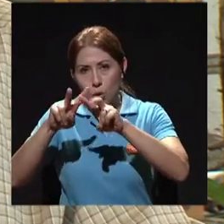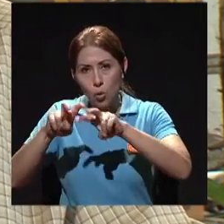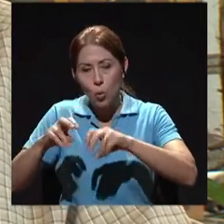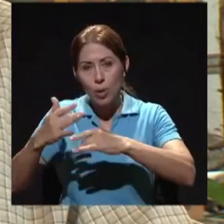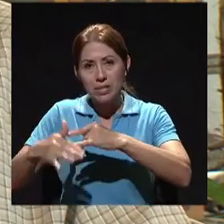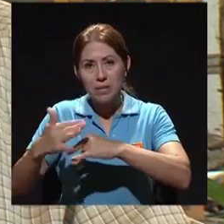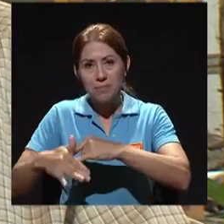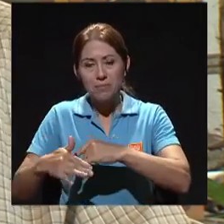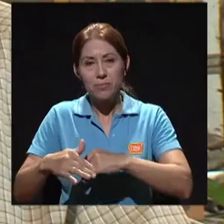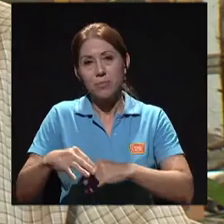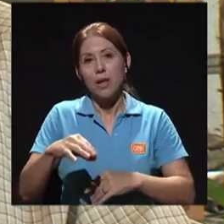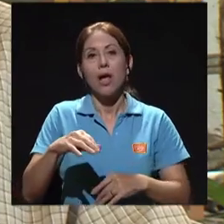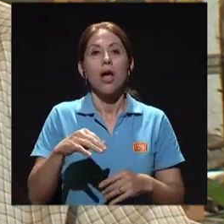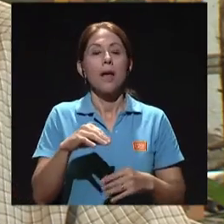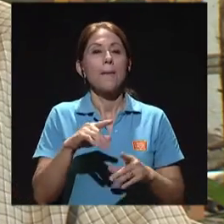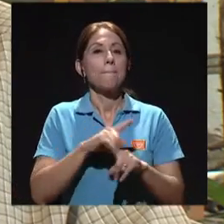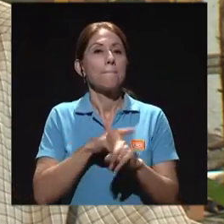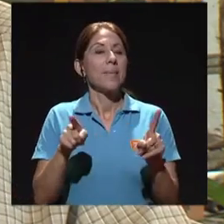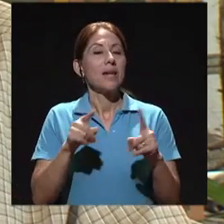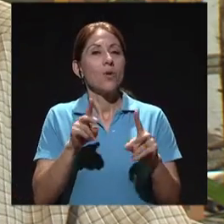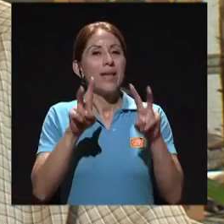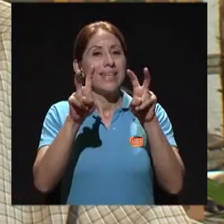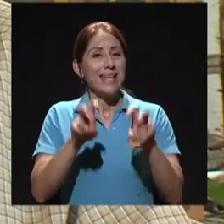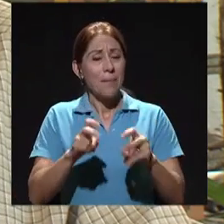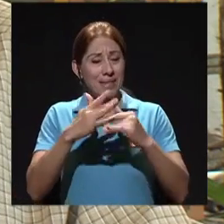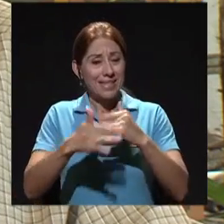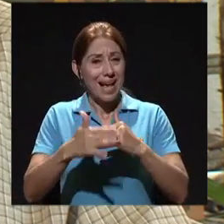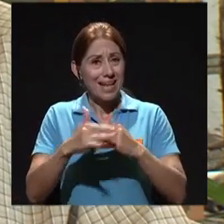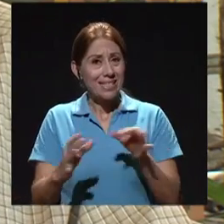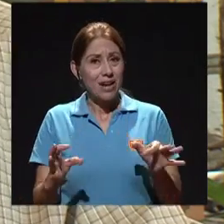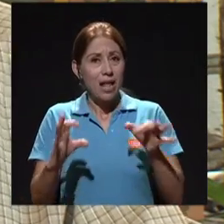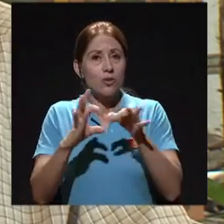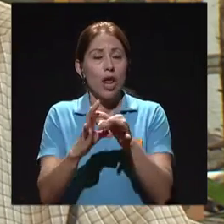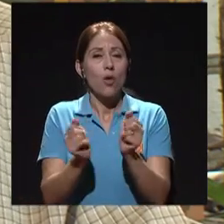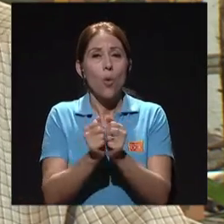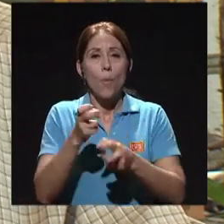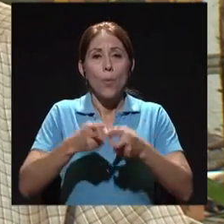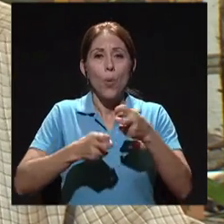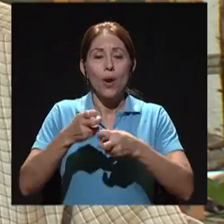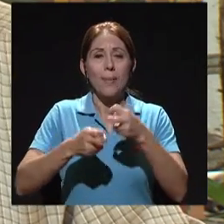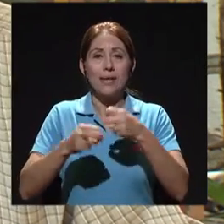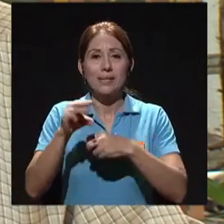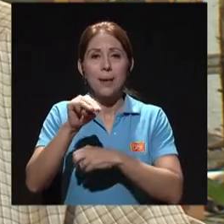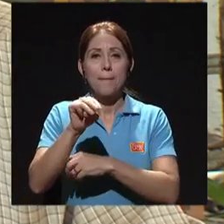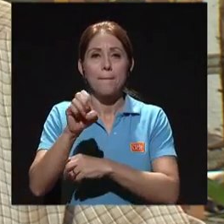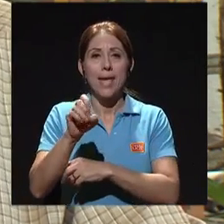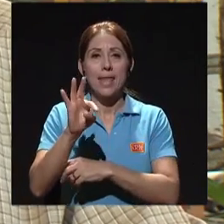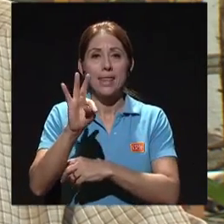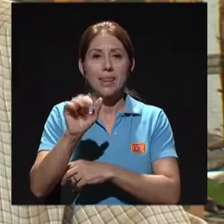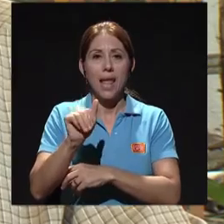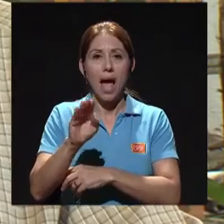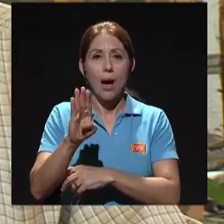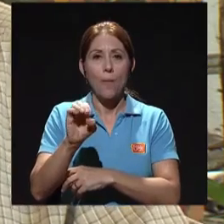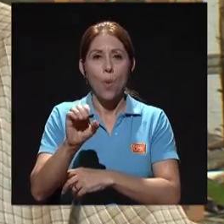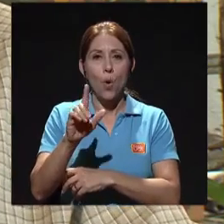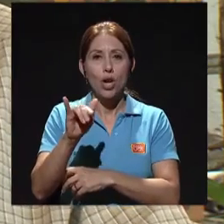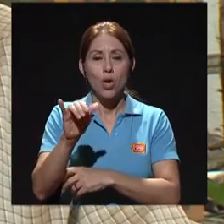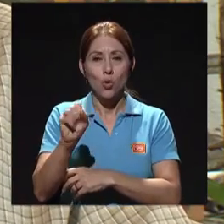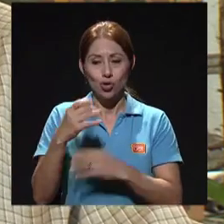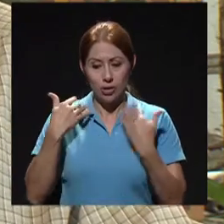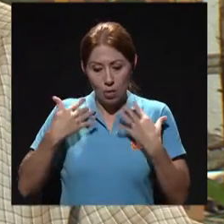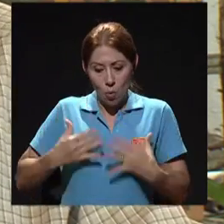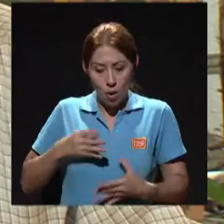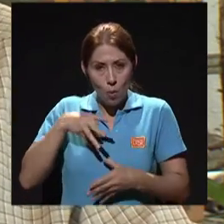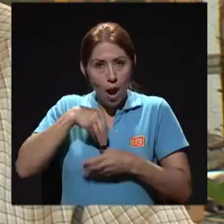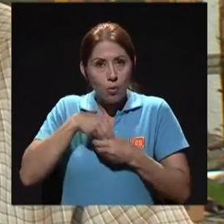Los exámenes que tienen que ver, básicamente, con problemas metabólicos, sí requieren ayunas. Y especialmente,